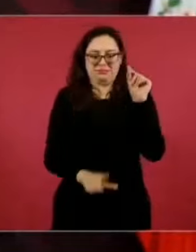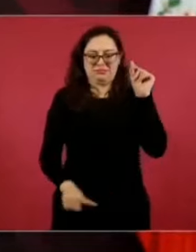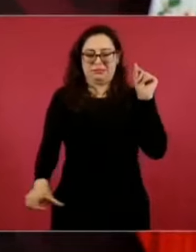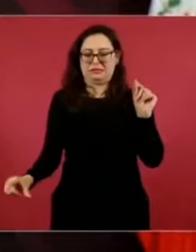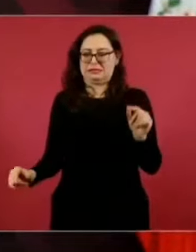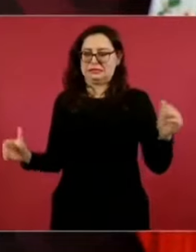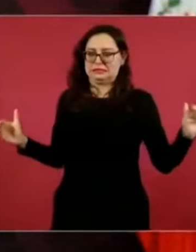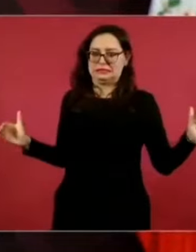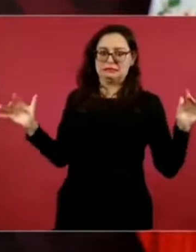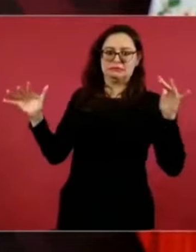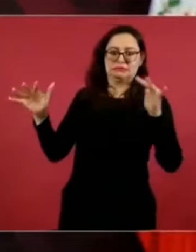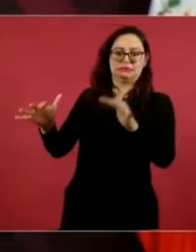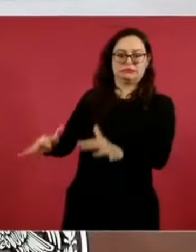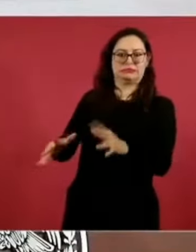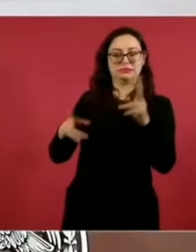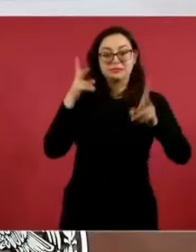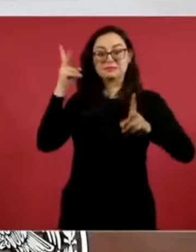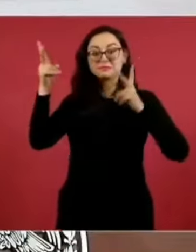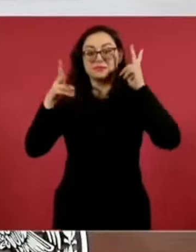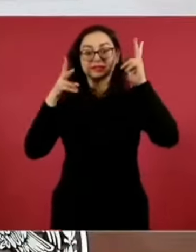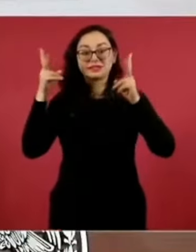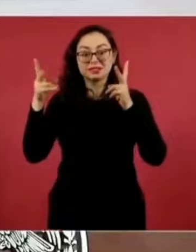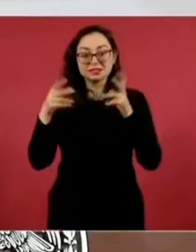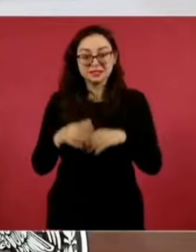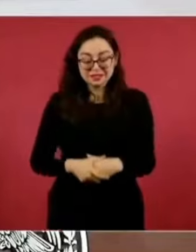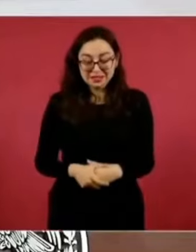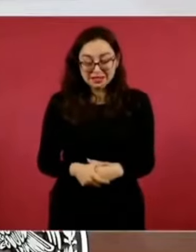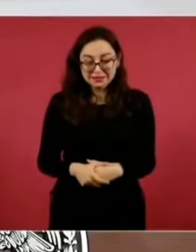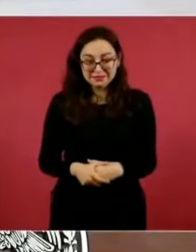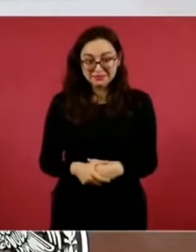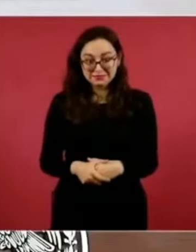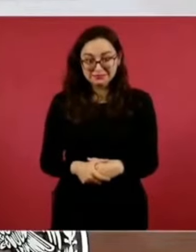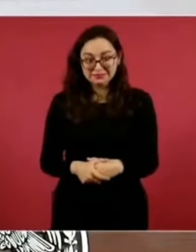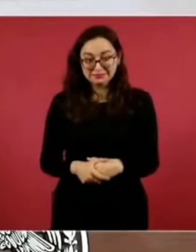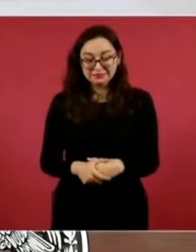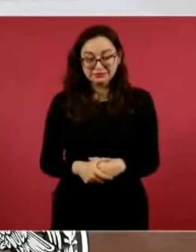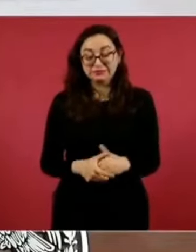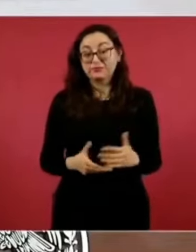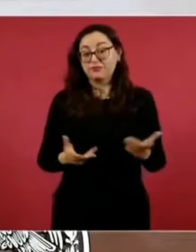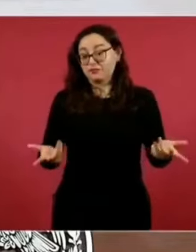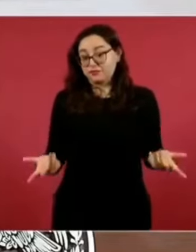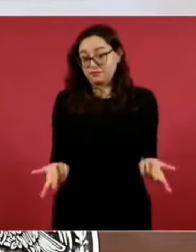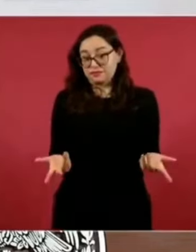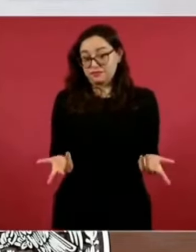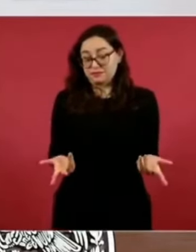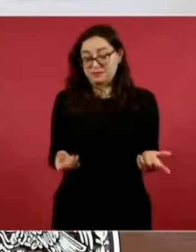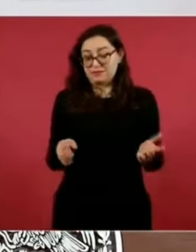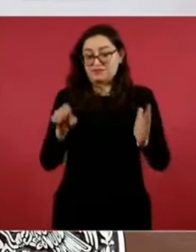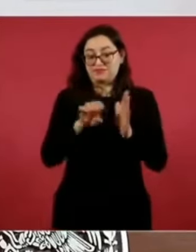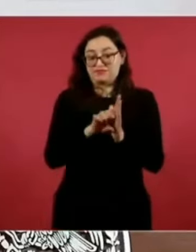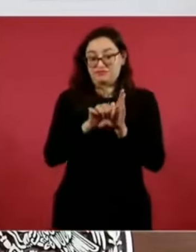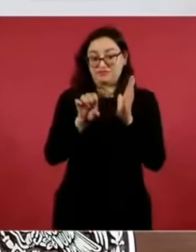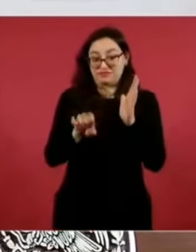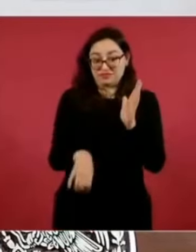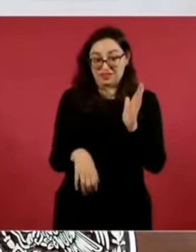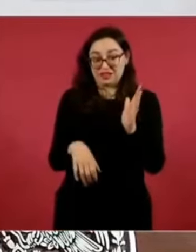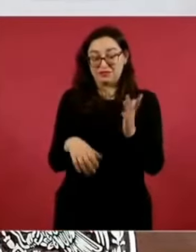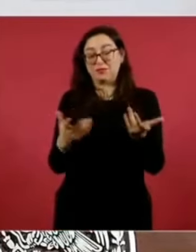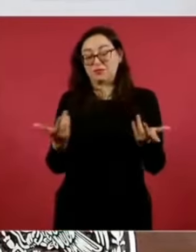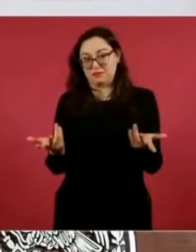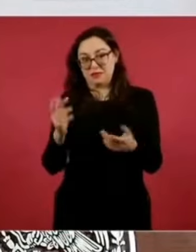es el caso, el fenómeno de cuando se abren los pinos